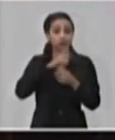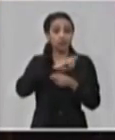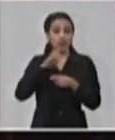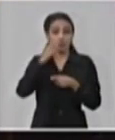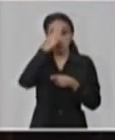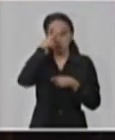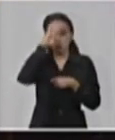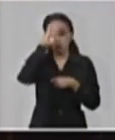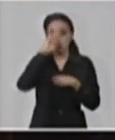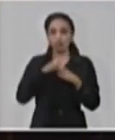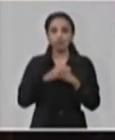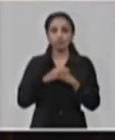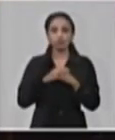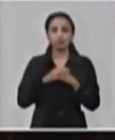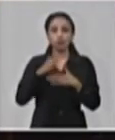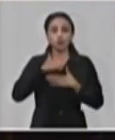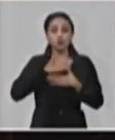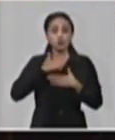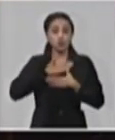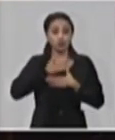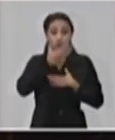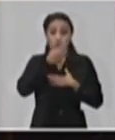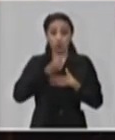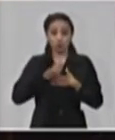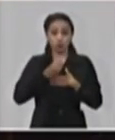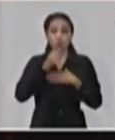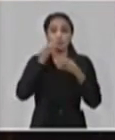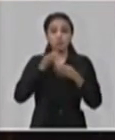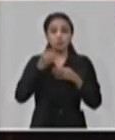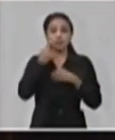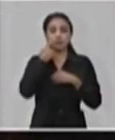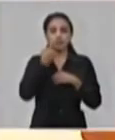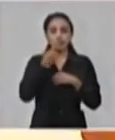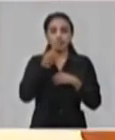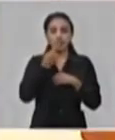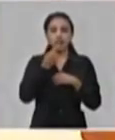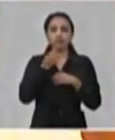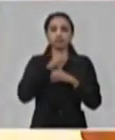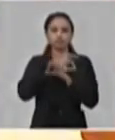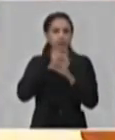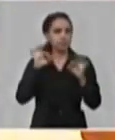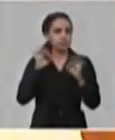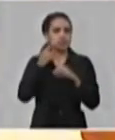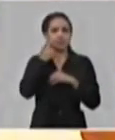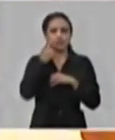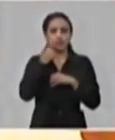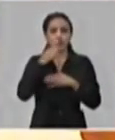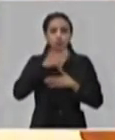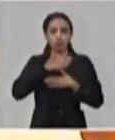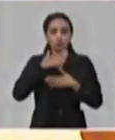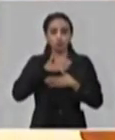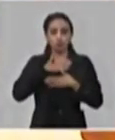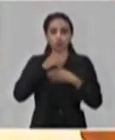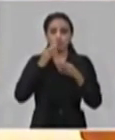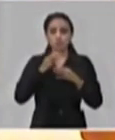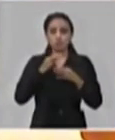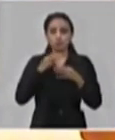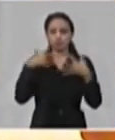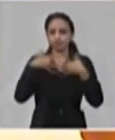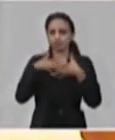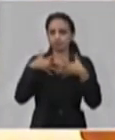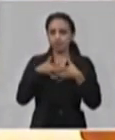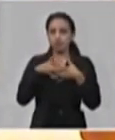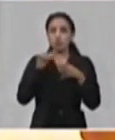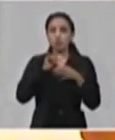Revolución Cubana y nuestra Juventud harán audiencias sanitarias con sus afiliados, al igual